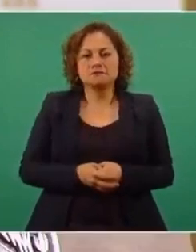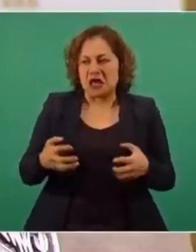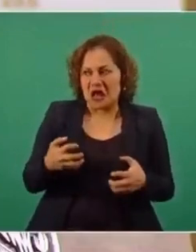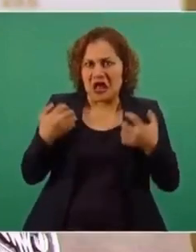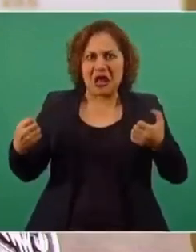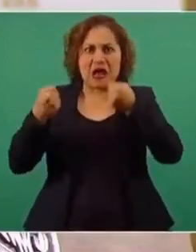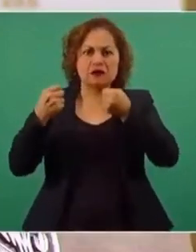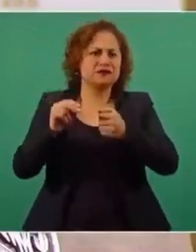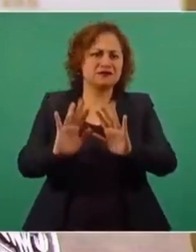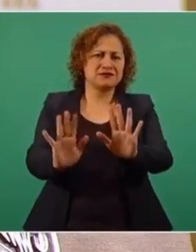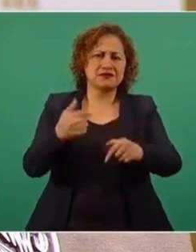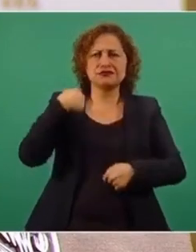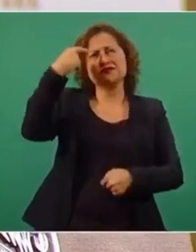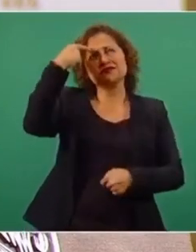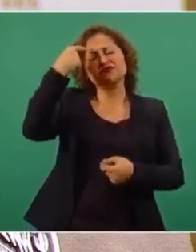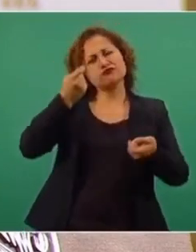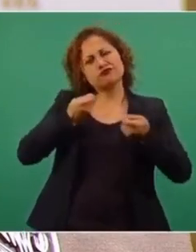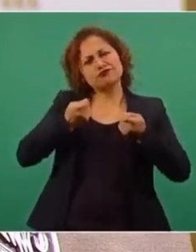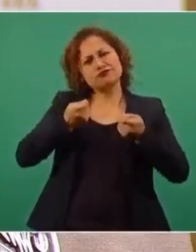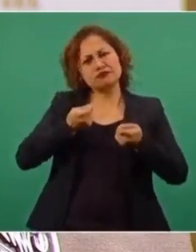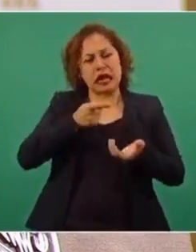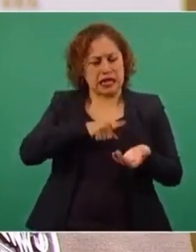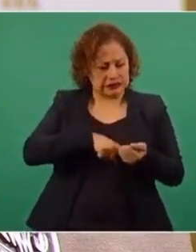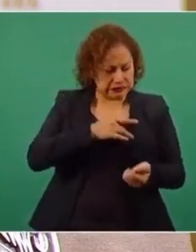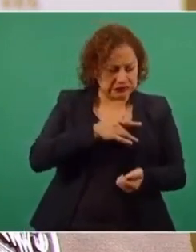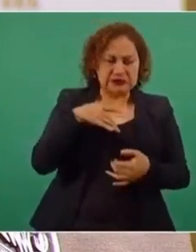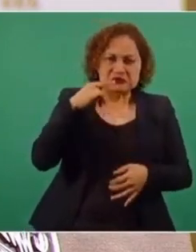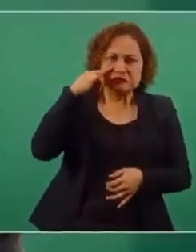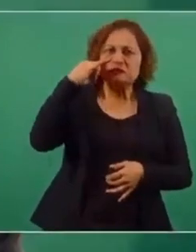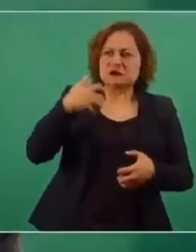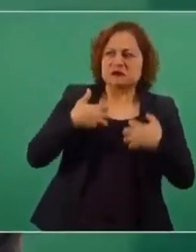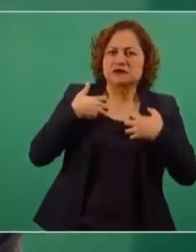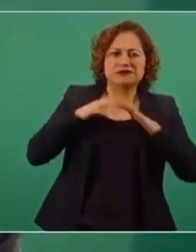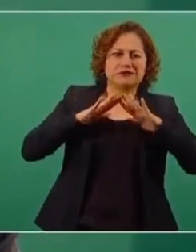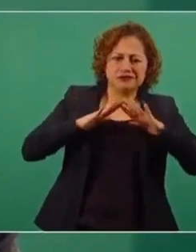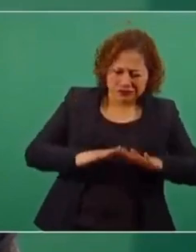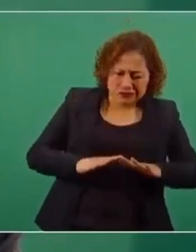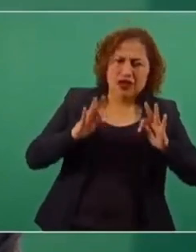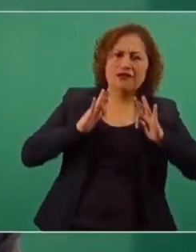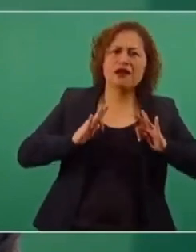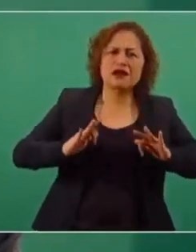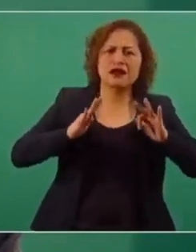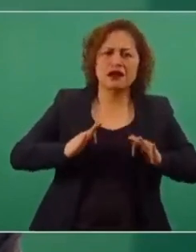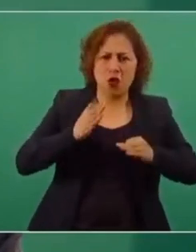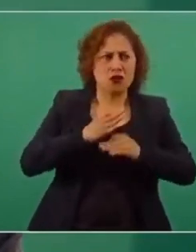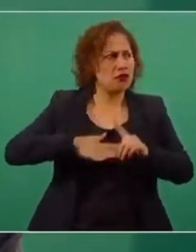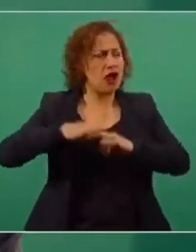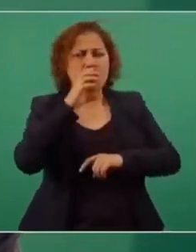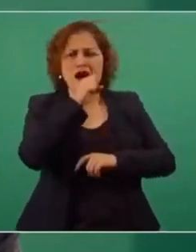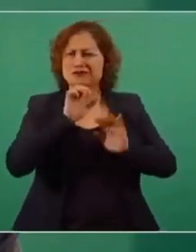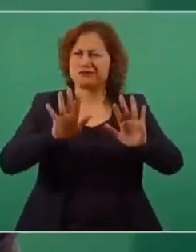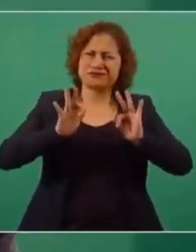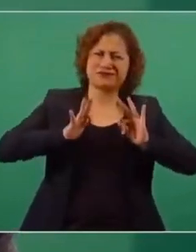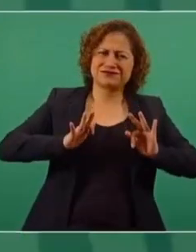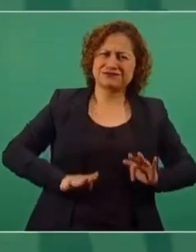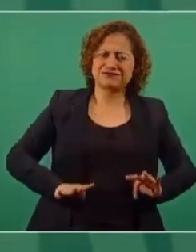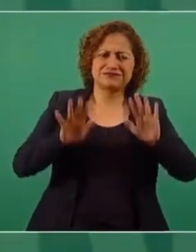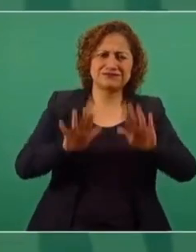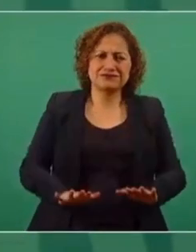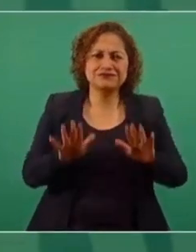fría, aunque se tenga el corazón caliente, además ya empiezan los calores, pero